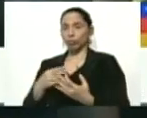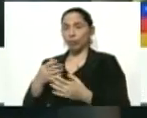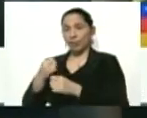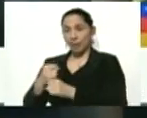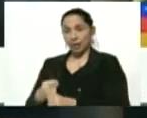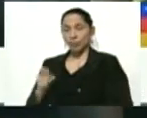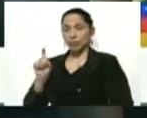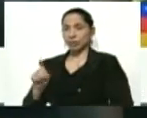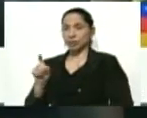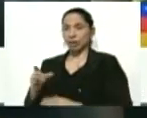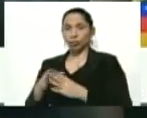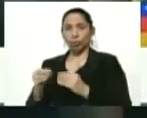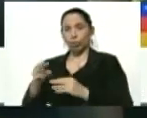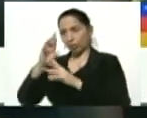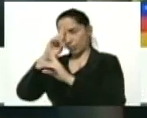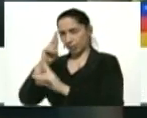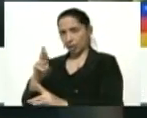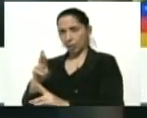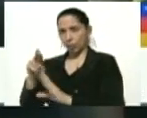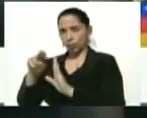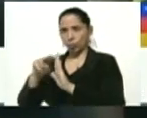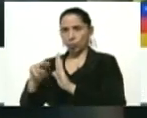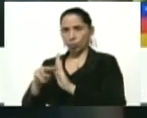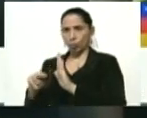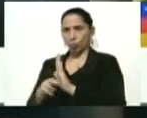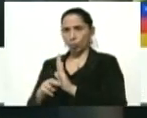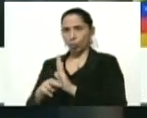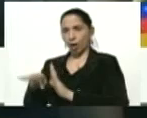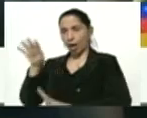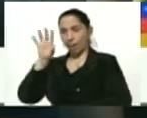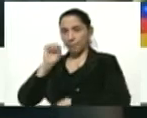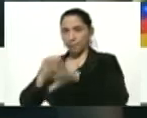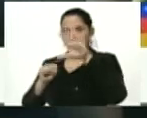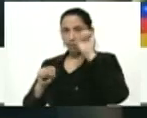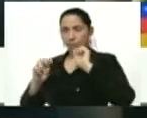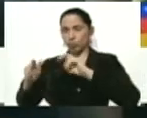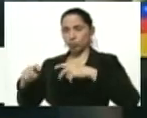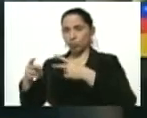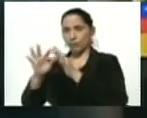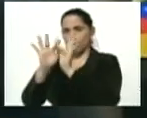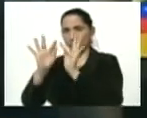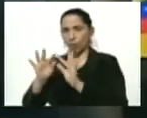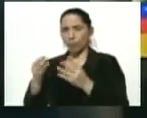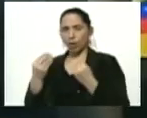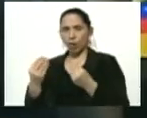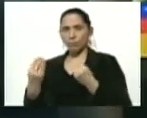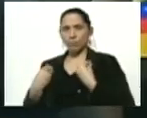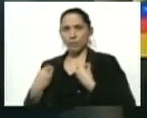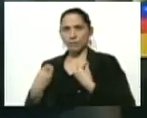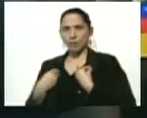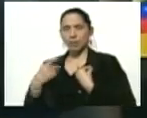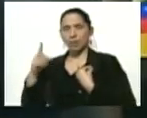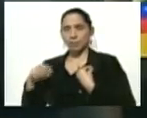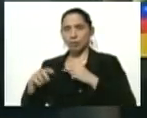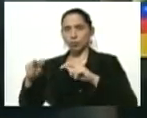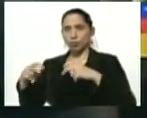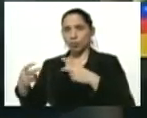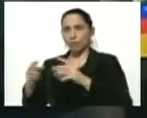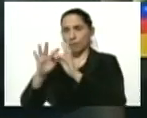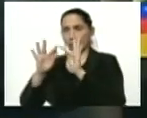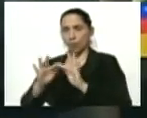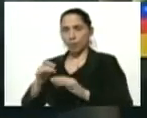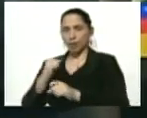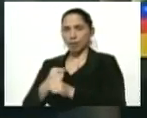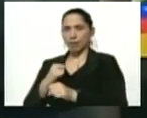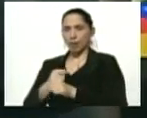que todas y todos acatemos unas normas y que aprendamos una nueva forma de vivir y una nueva forma de trabajar. En